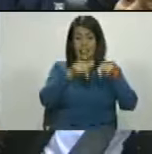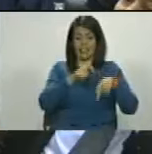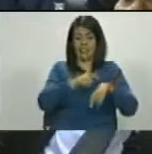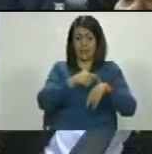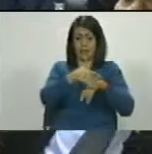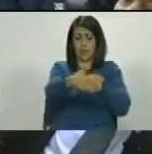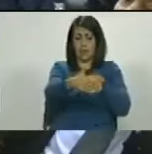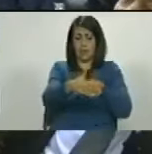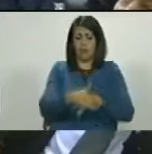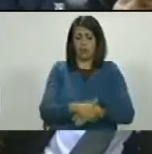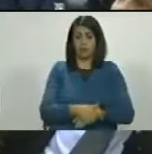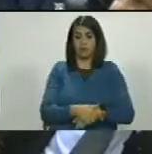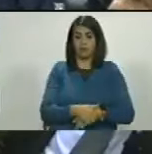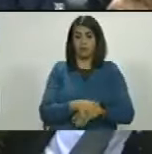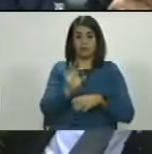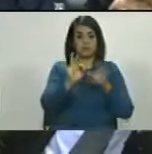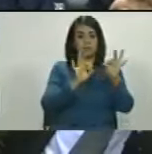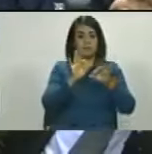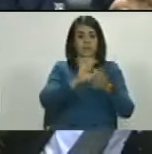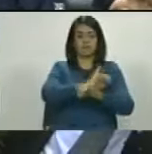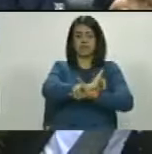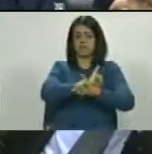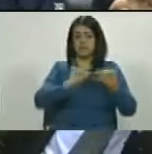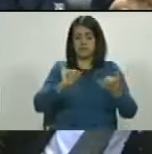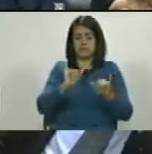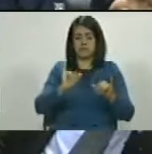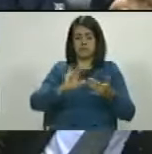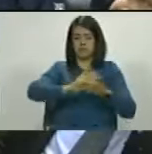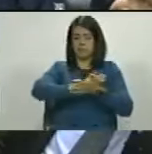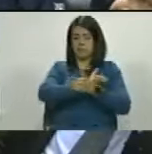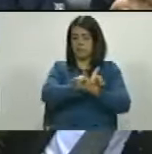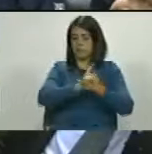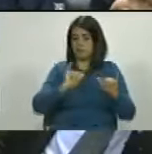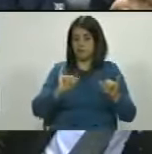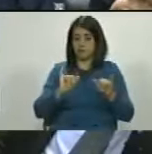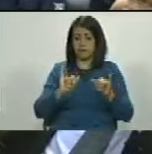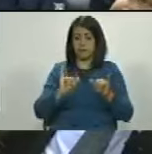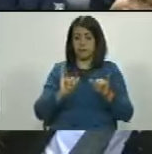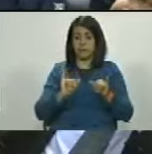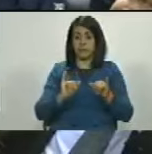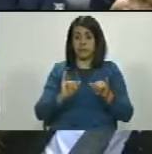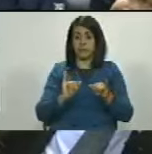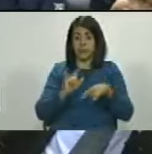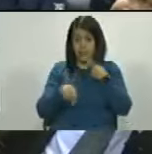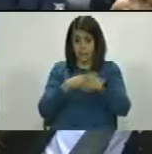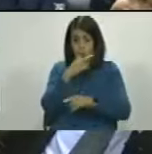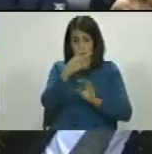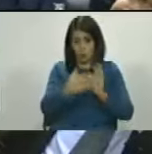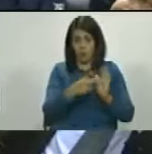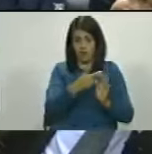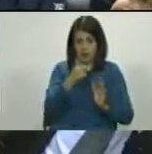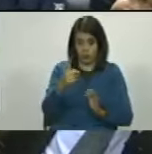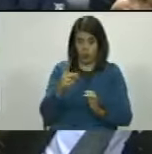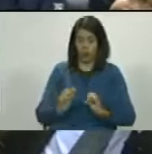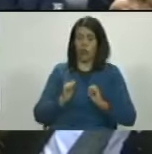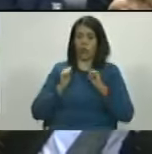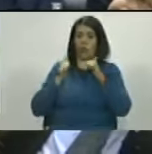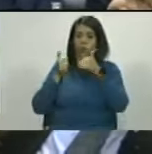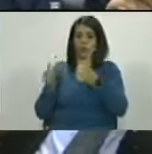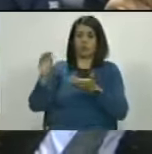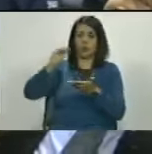periodo para el cual fuimos electos. Feneció, se extinguió. A partir de ese momento inició